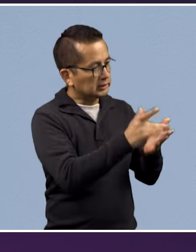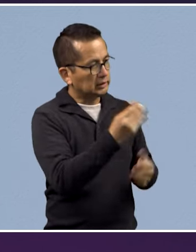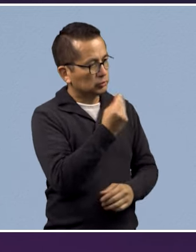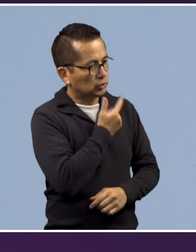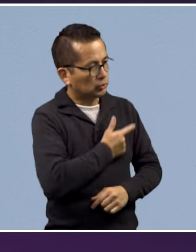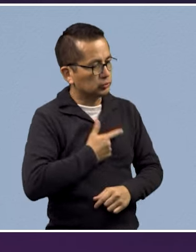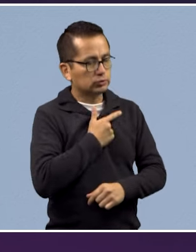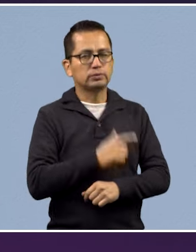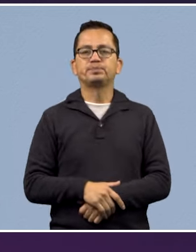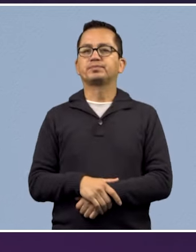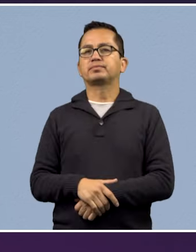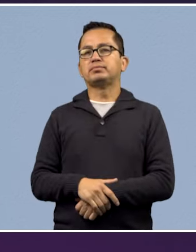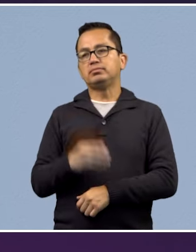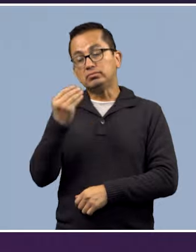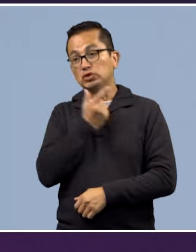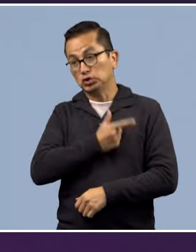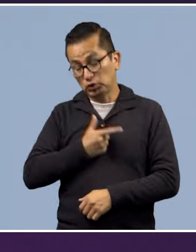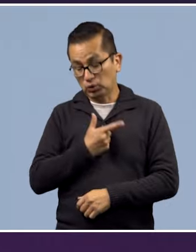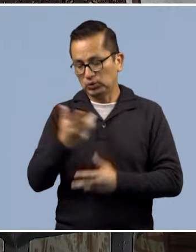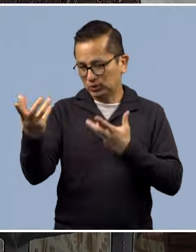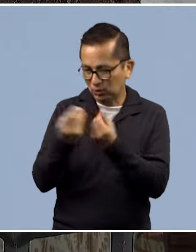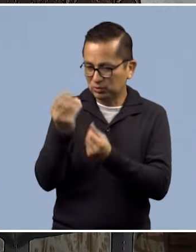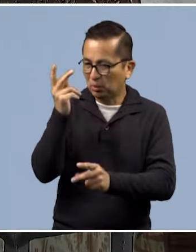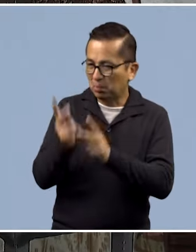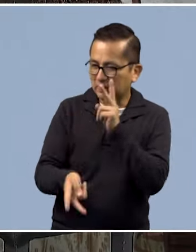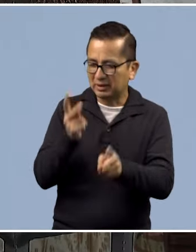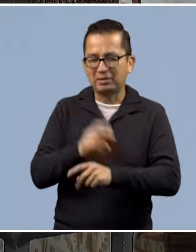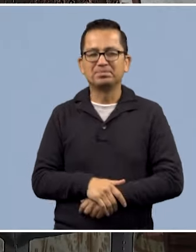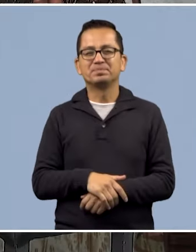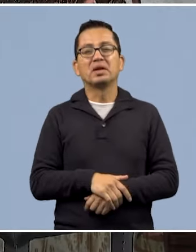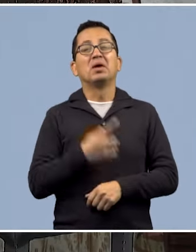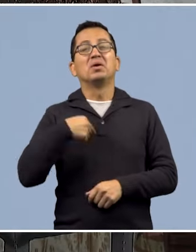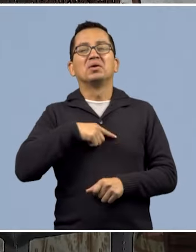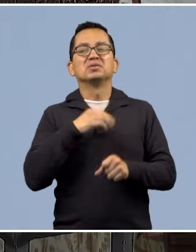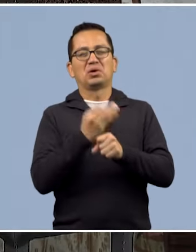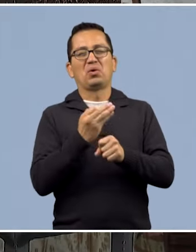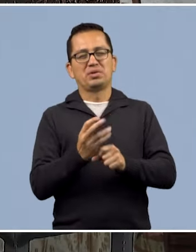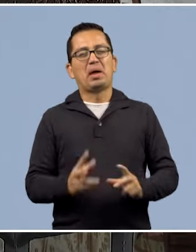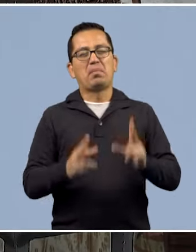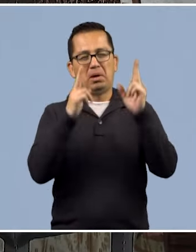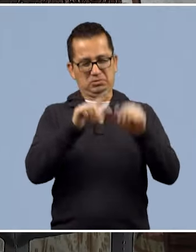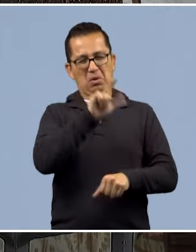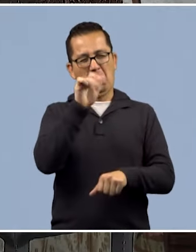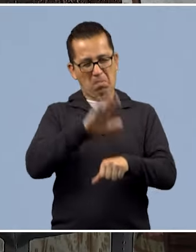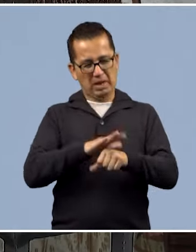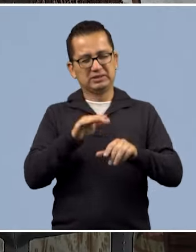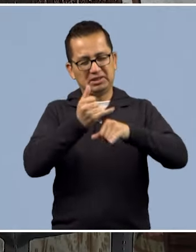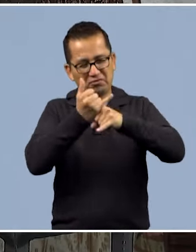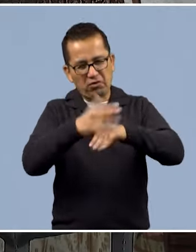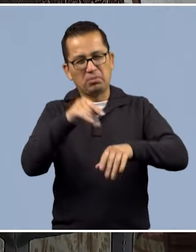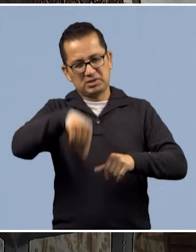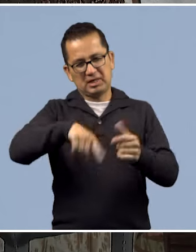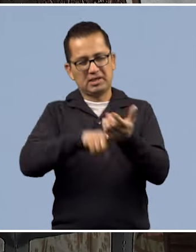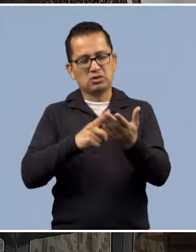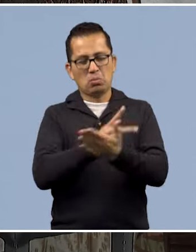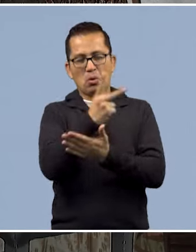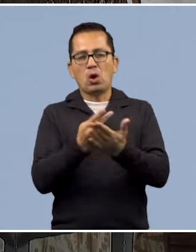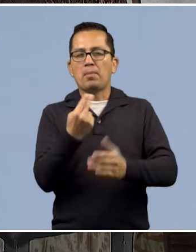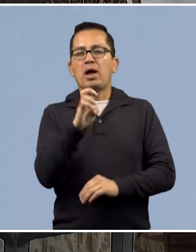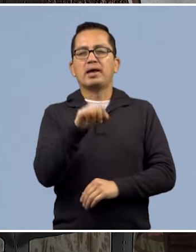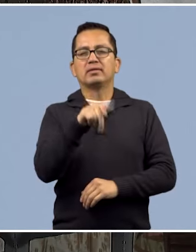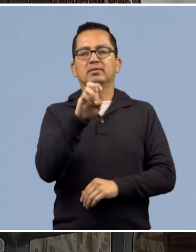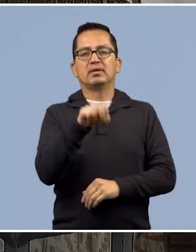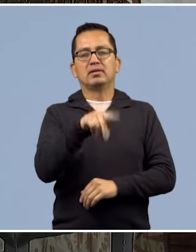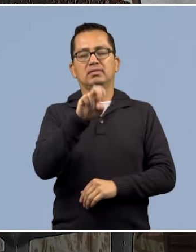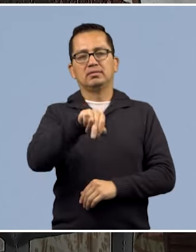Gracias a ustedes. Un gusto. Un gusto también para nosotros haberlo tenido por acá. Y, pues, nosotros vamos a ir a una pausa, pero no se despeguen, porque ya volvemos con mucha más